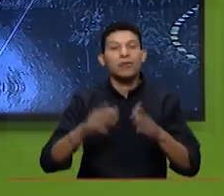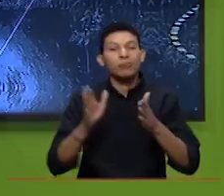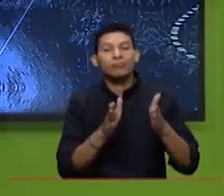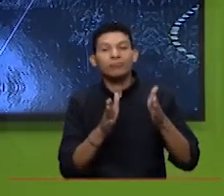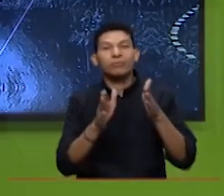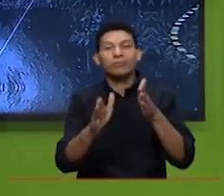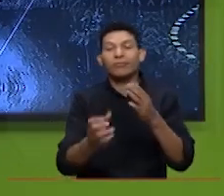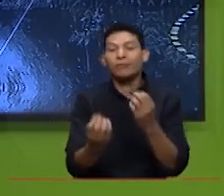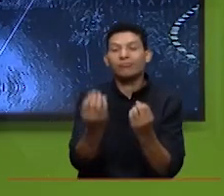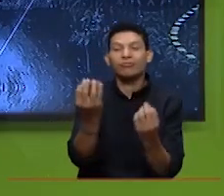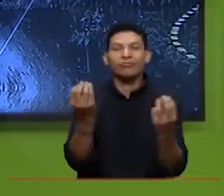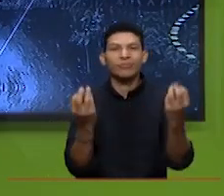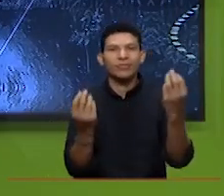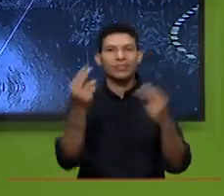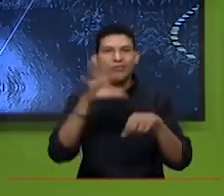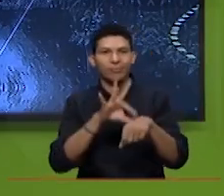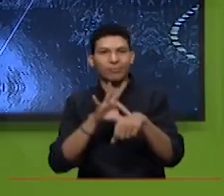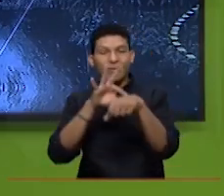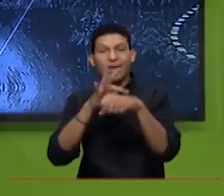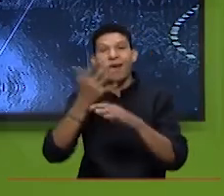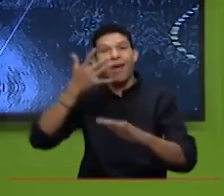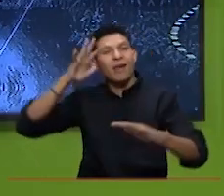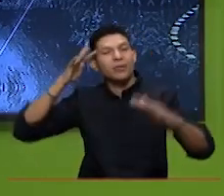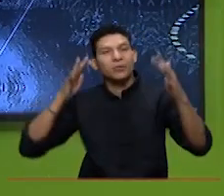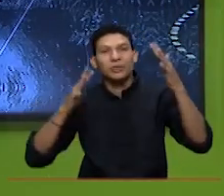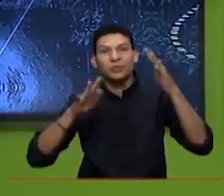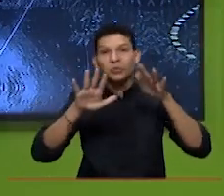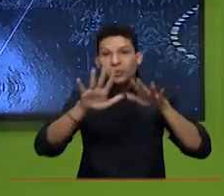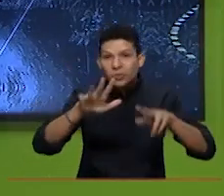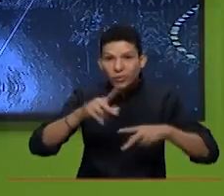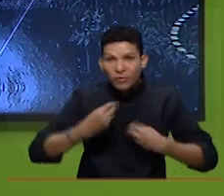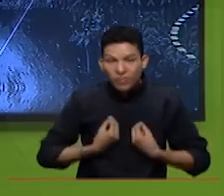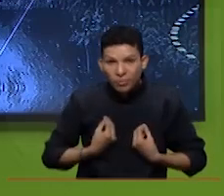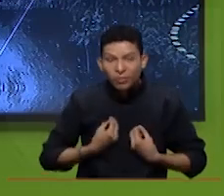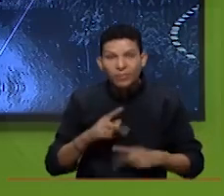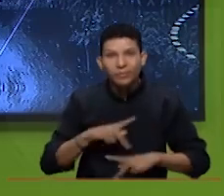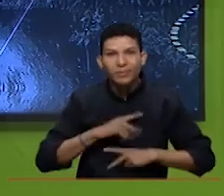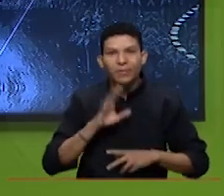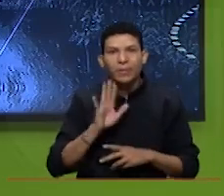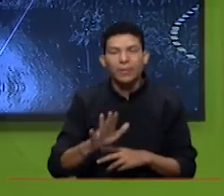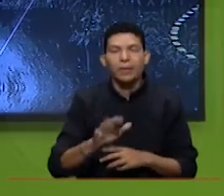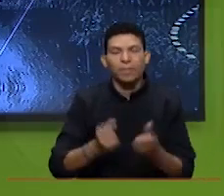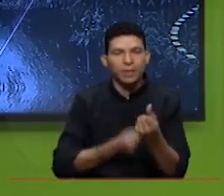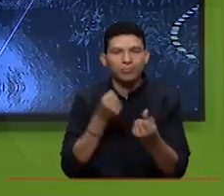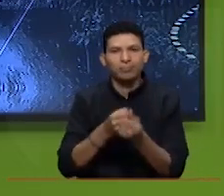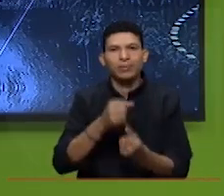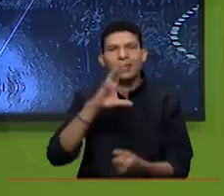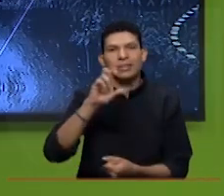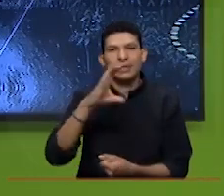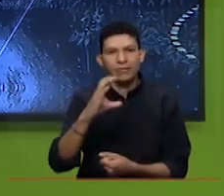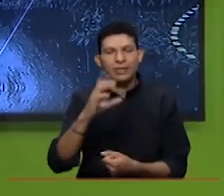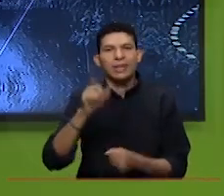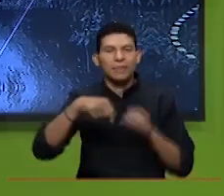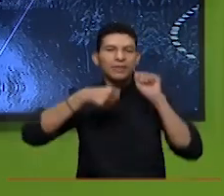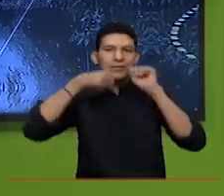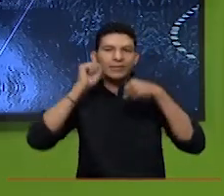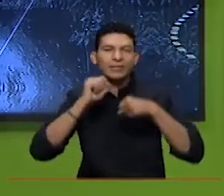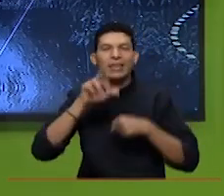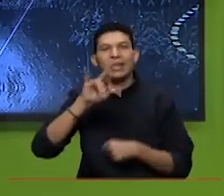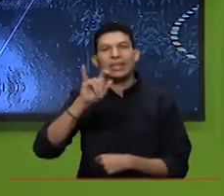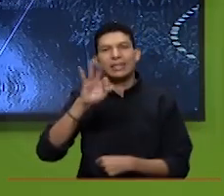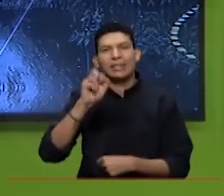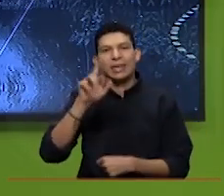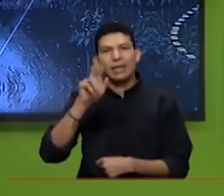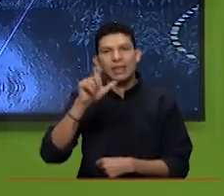de plantas medicinales y árboles nativos que contará con el apoyo de la CBC y del ingenio Rizaralda, todo tras haber participado en el